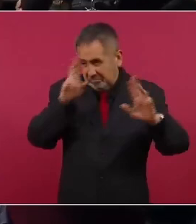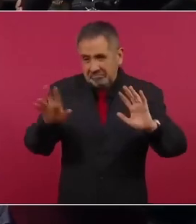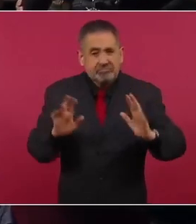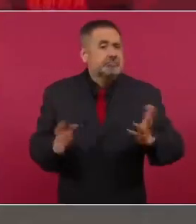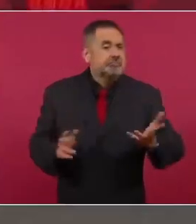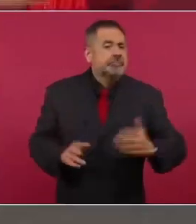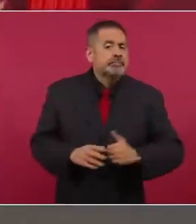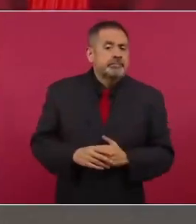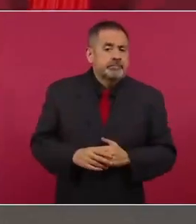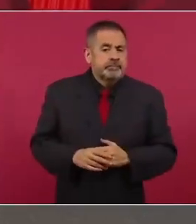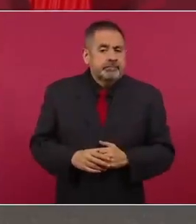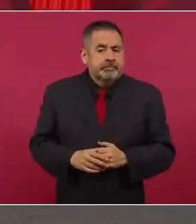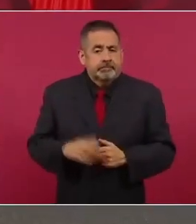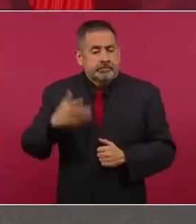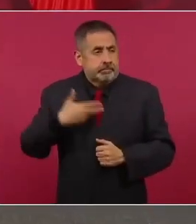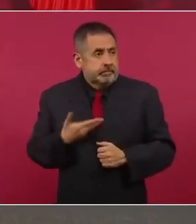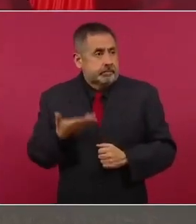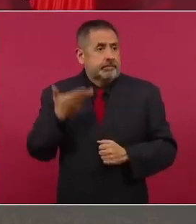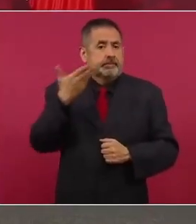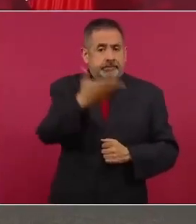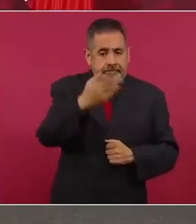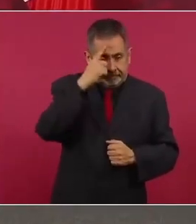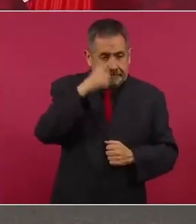Entonces, ¿qué pedimos para ellos?